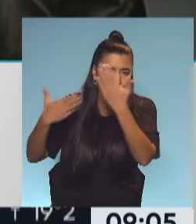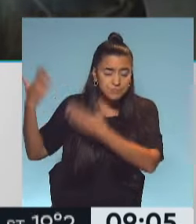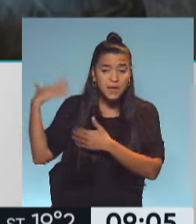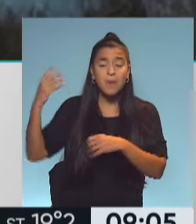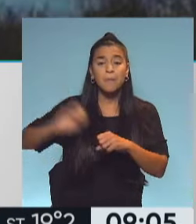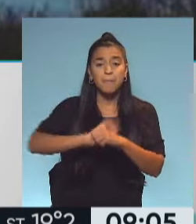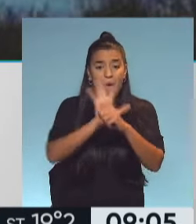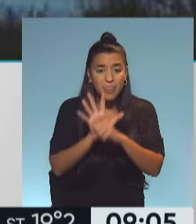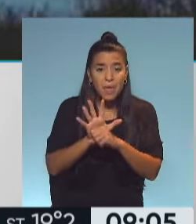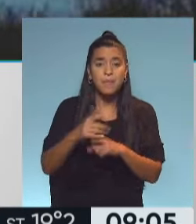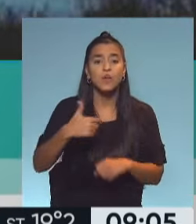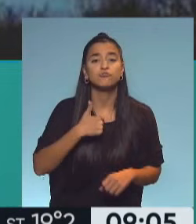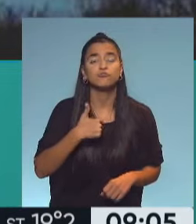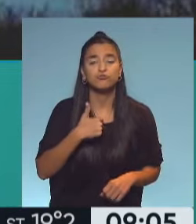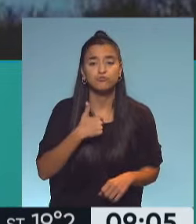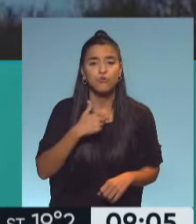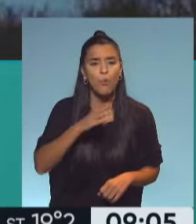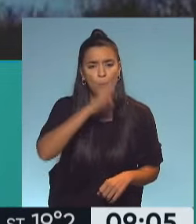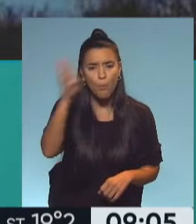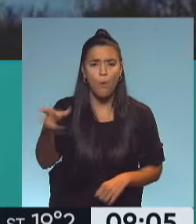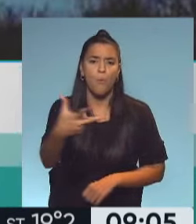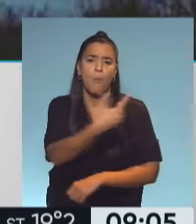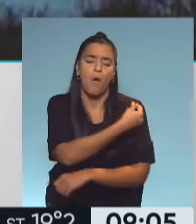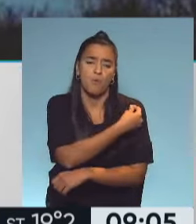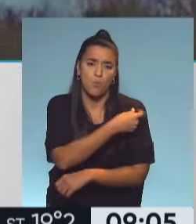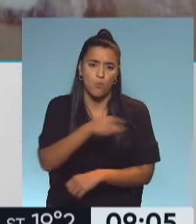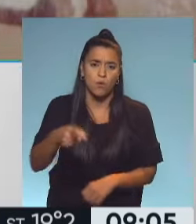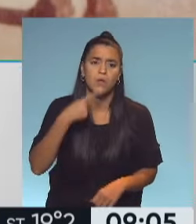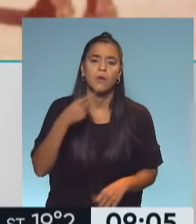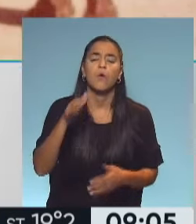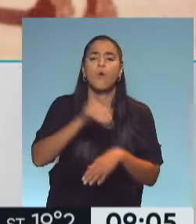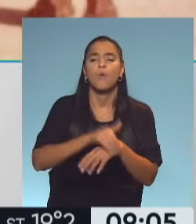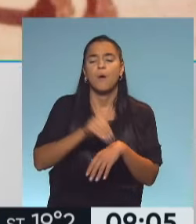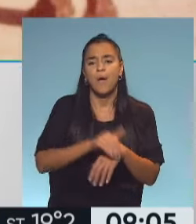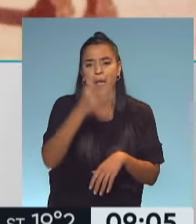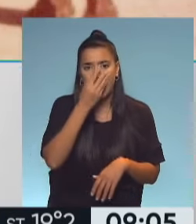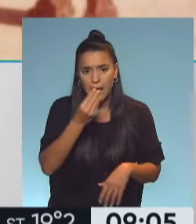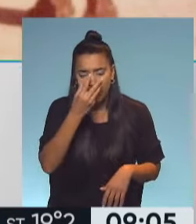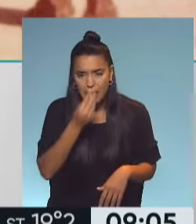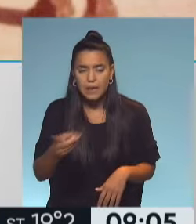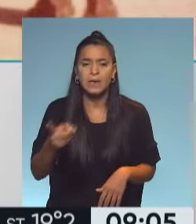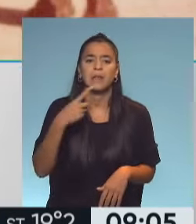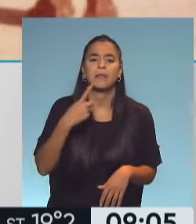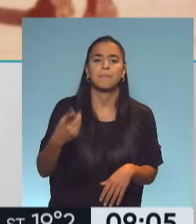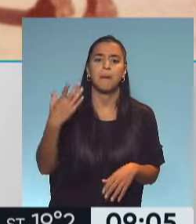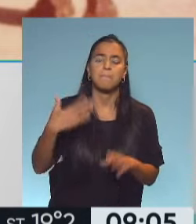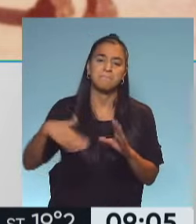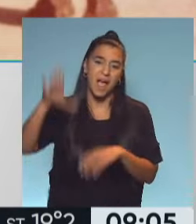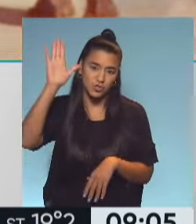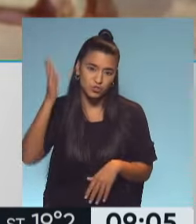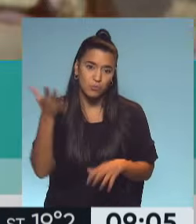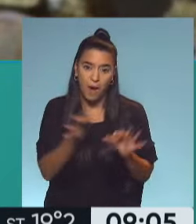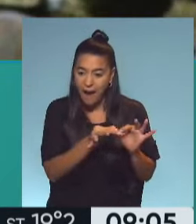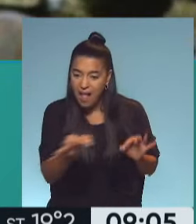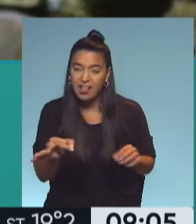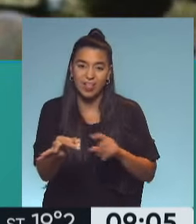pandemia, cuando yo voy a vacunarlos por la gripe, a toda la gente mayor, porque es una aldea